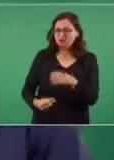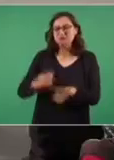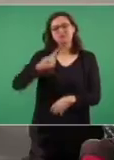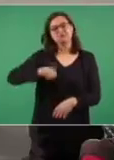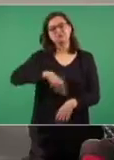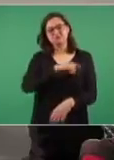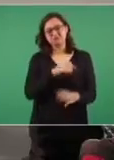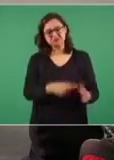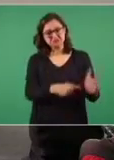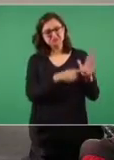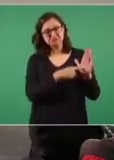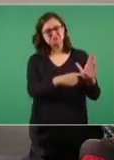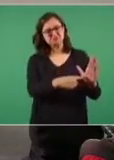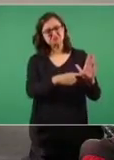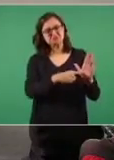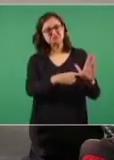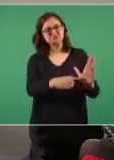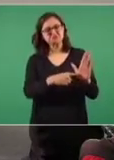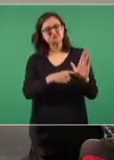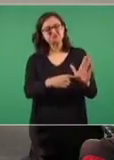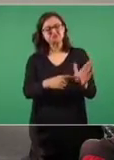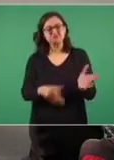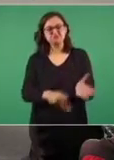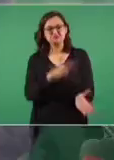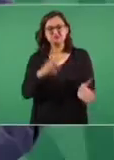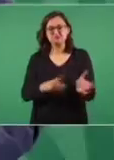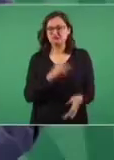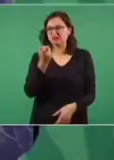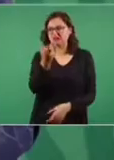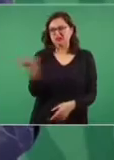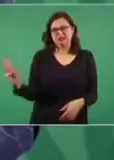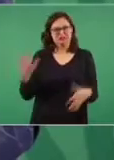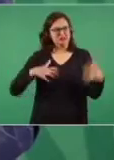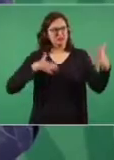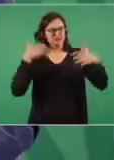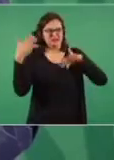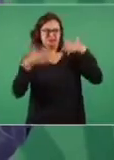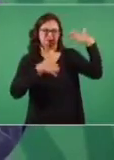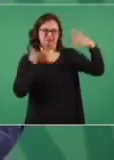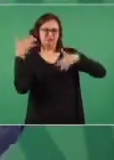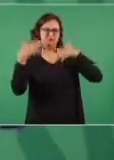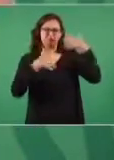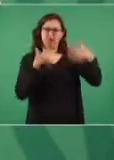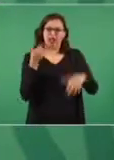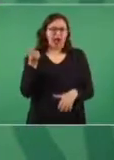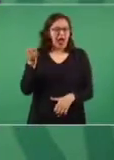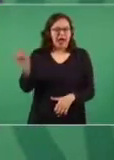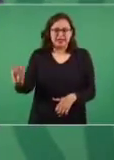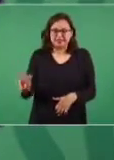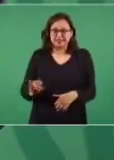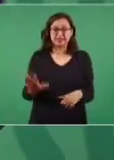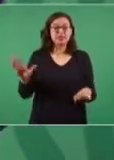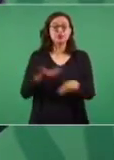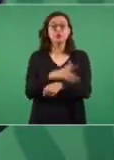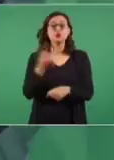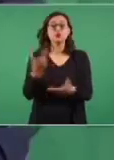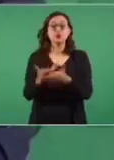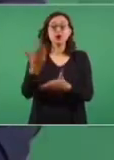es el coraje que tienen nuestros adversarios, los conservadores, porque antes habían estos enjuagues,